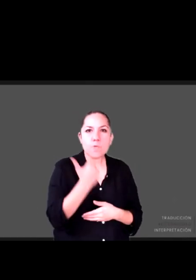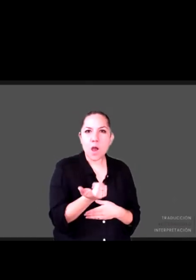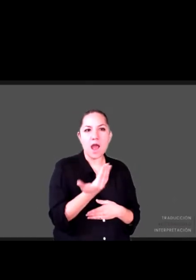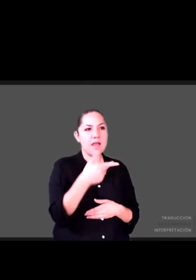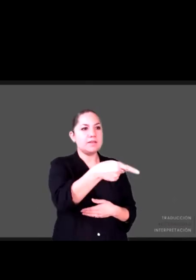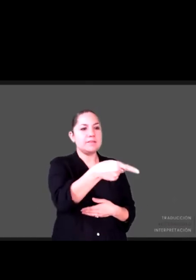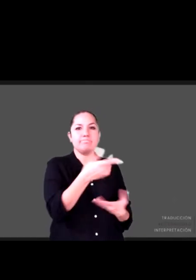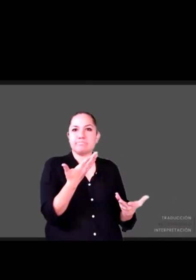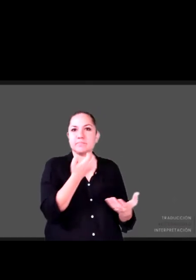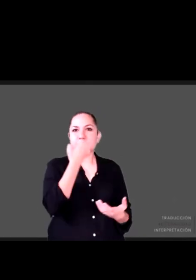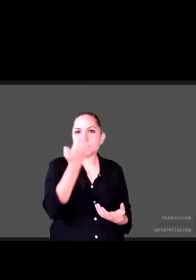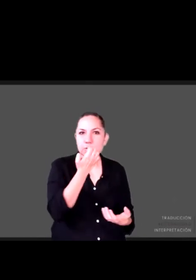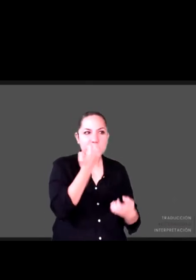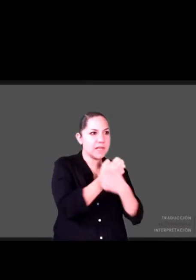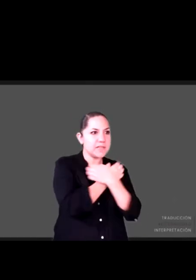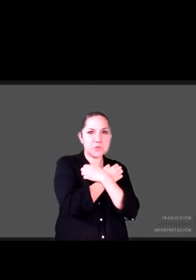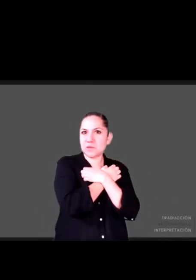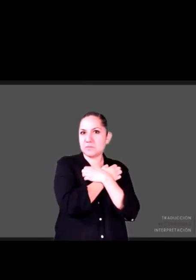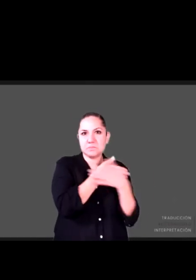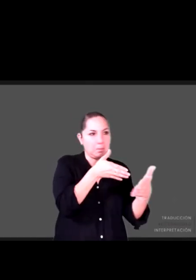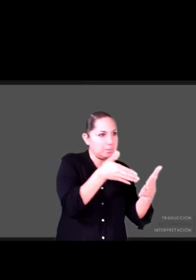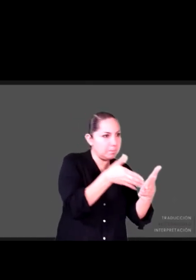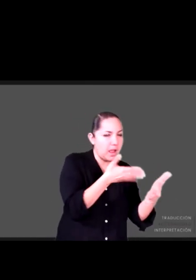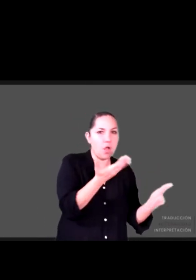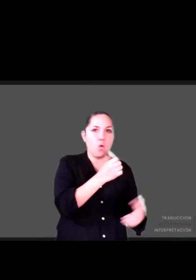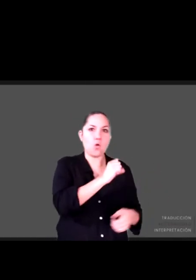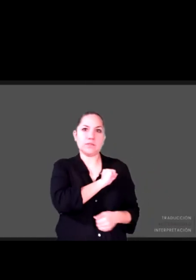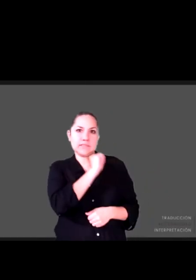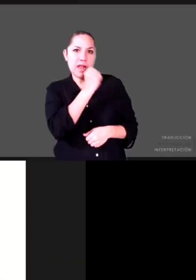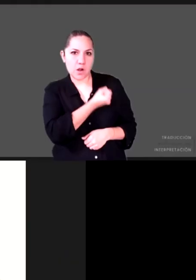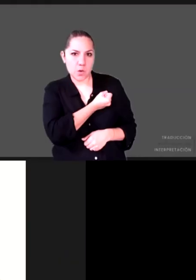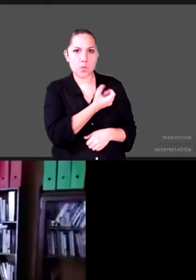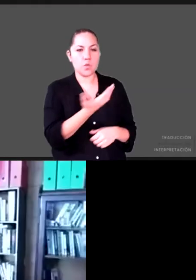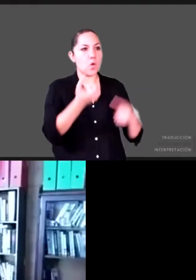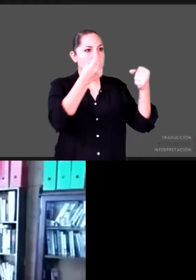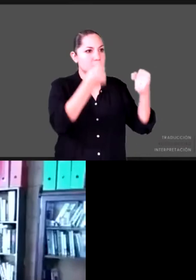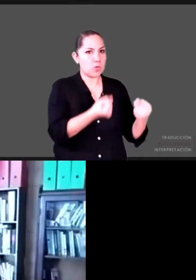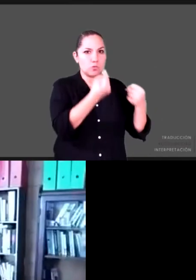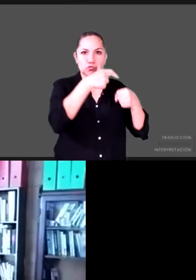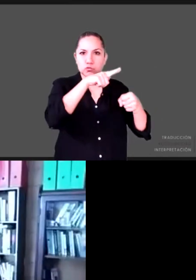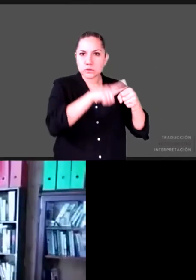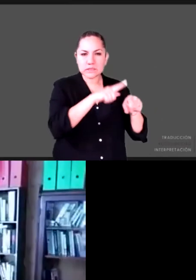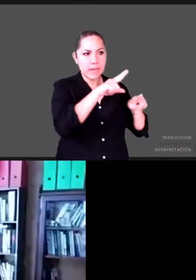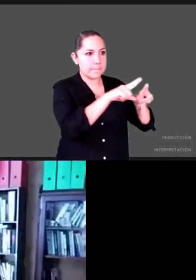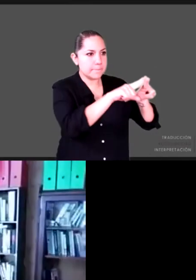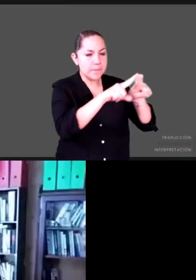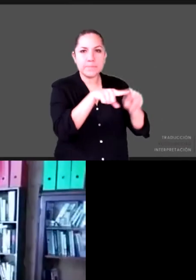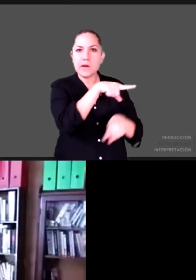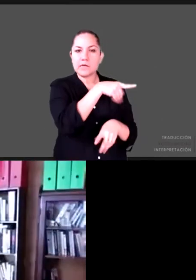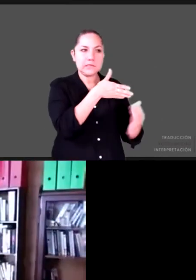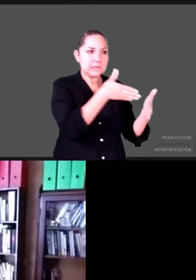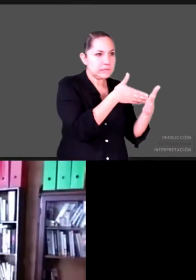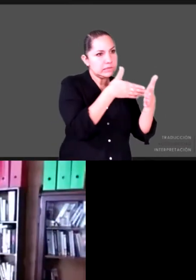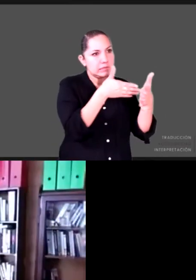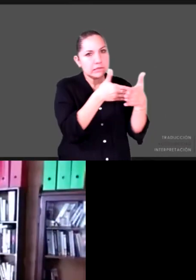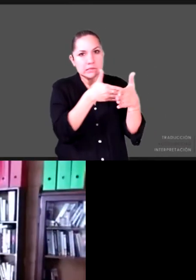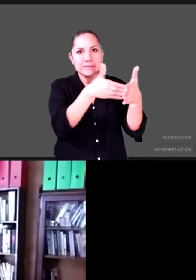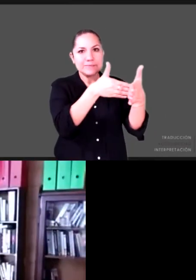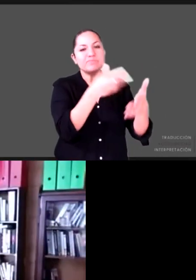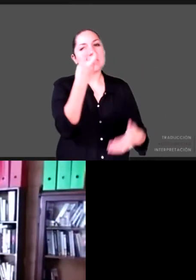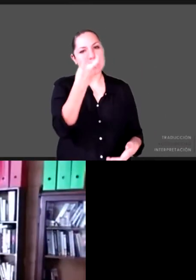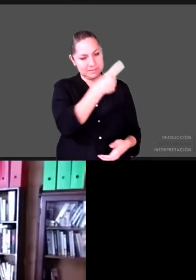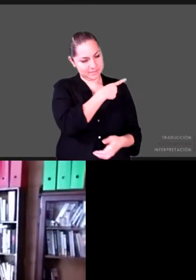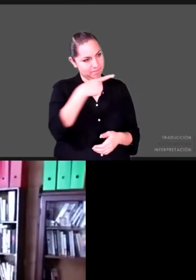educación, a la salud y a la seguridad social, especialmente estas familias jornadeas. Entonces, ahí se requiere una voluntad política de